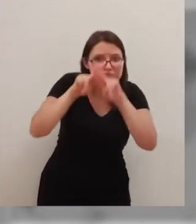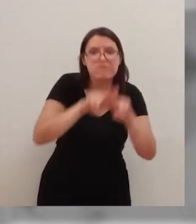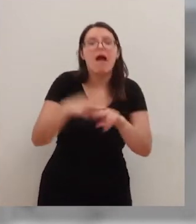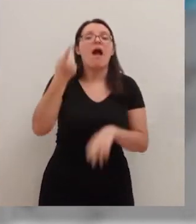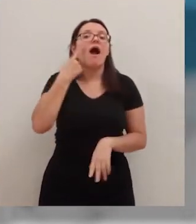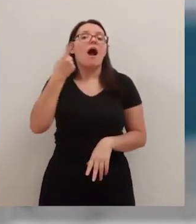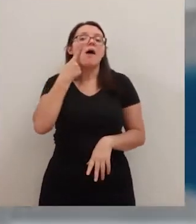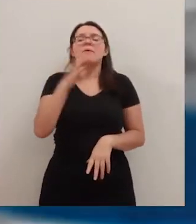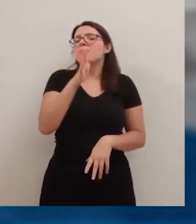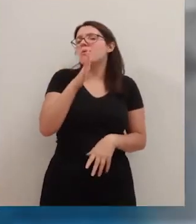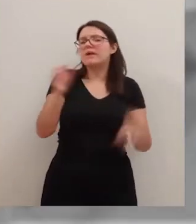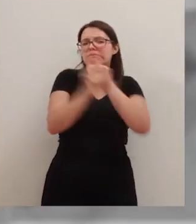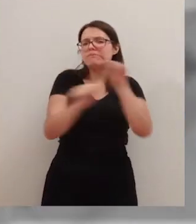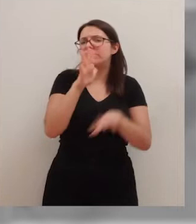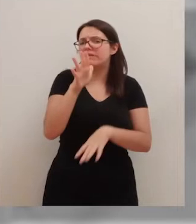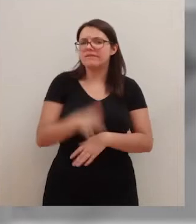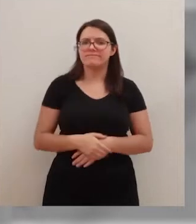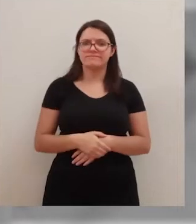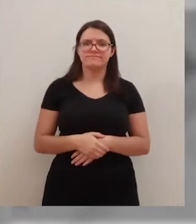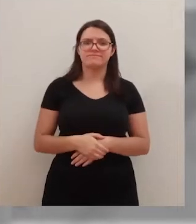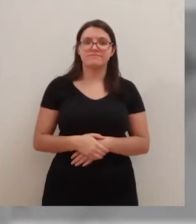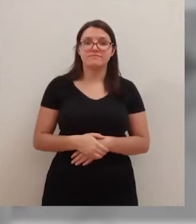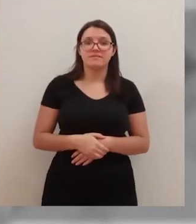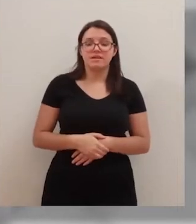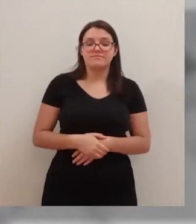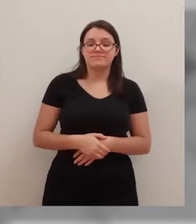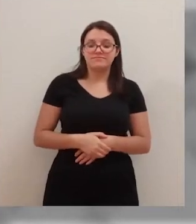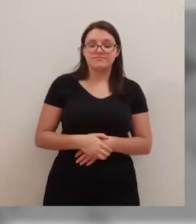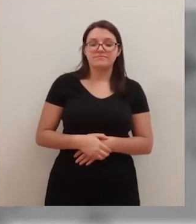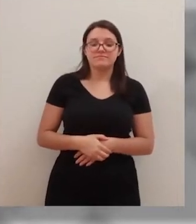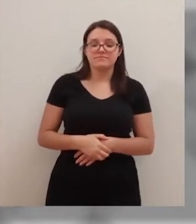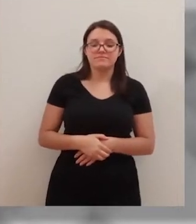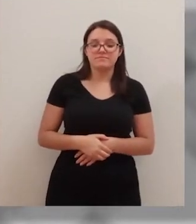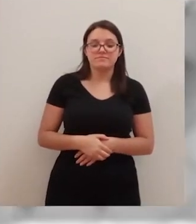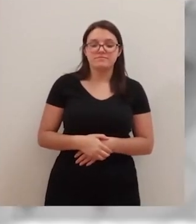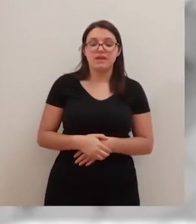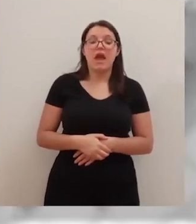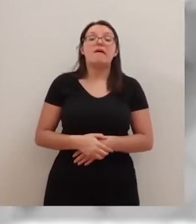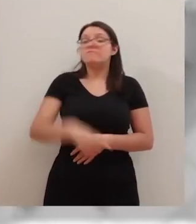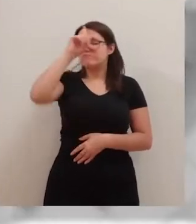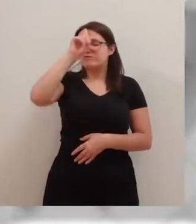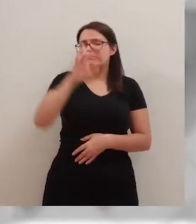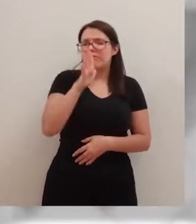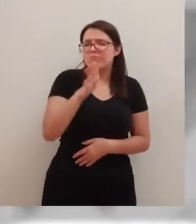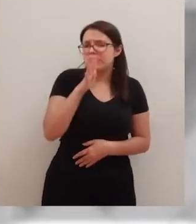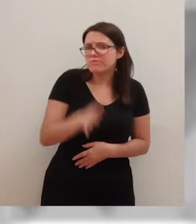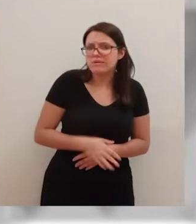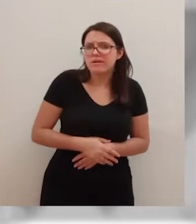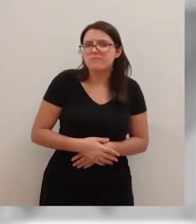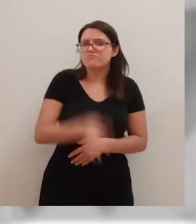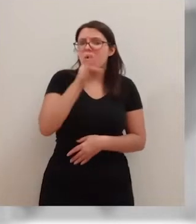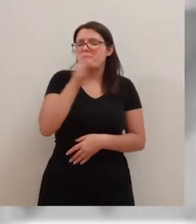esclarecer las causas de lo ocurrido. Se hablaba de una bombona de butano, pero no se sabe ninguna